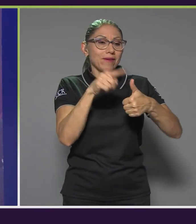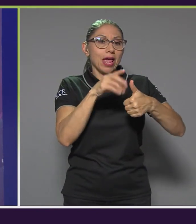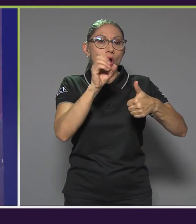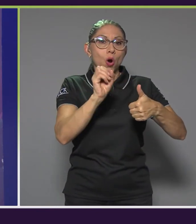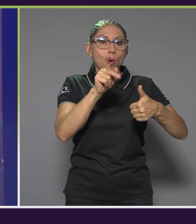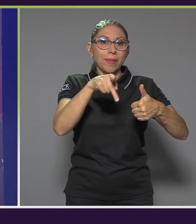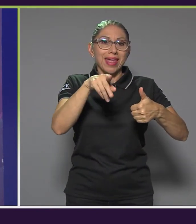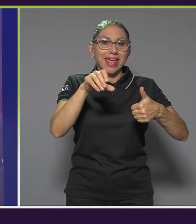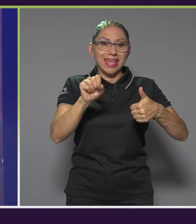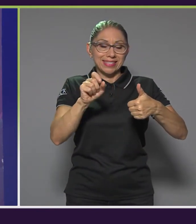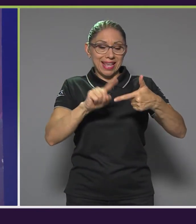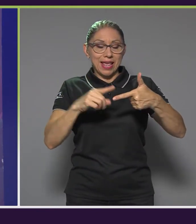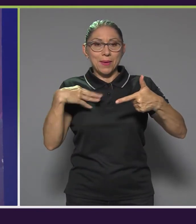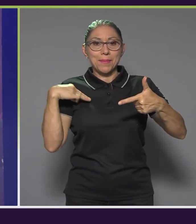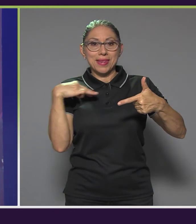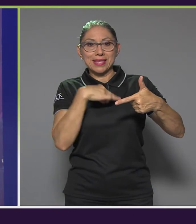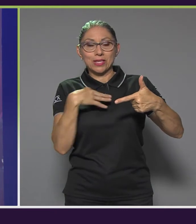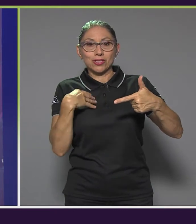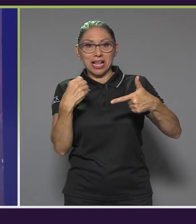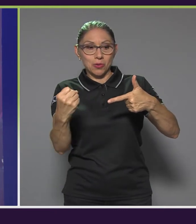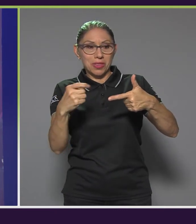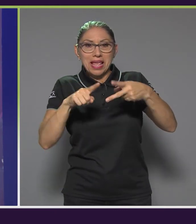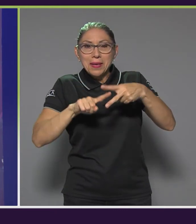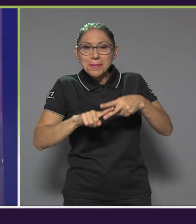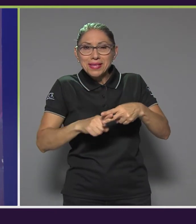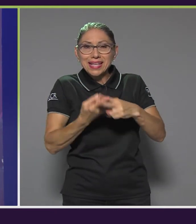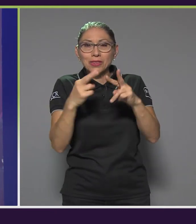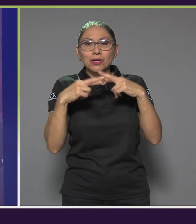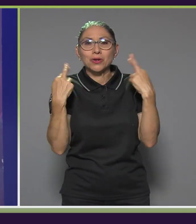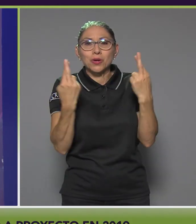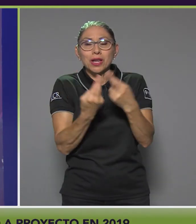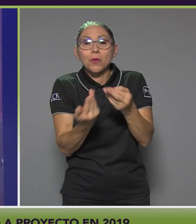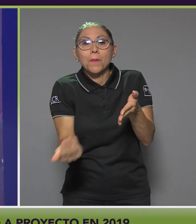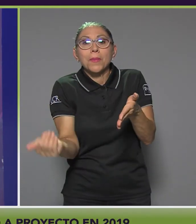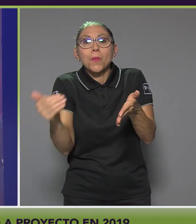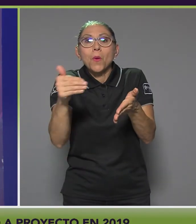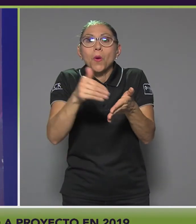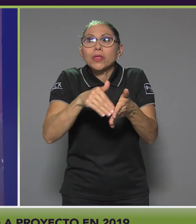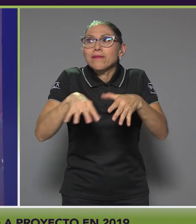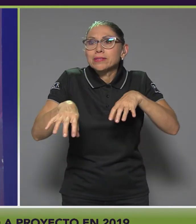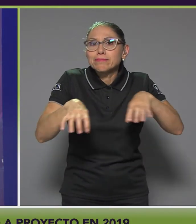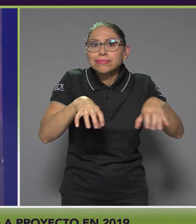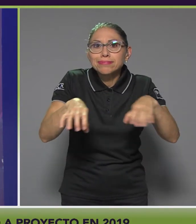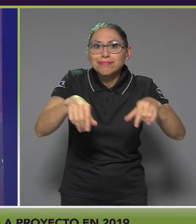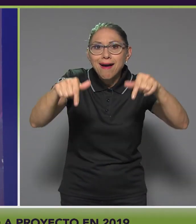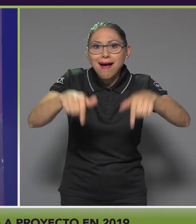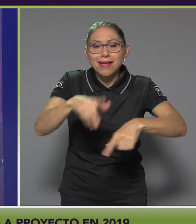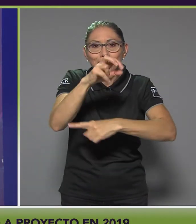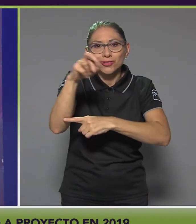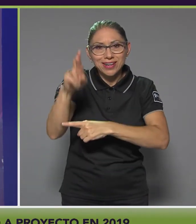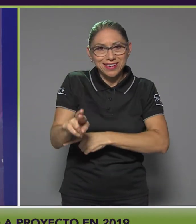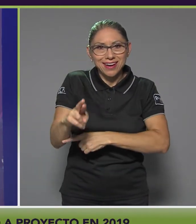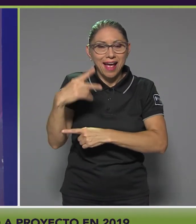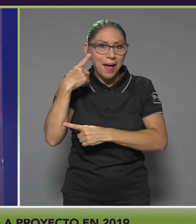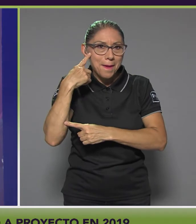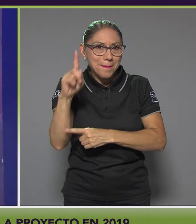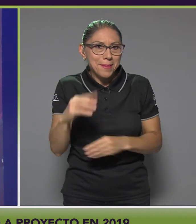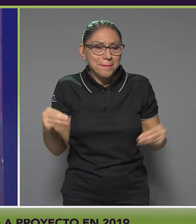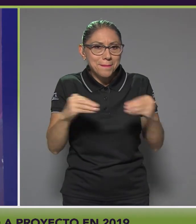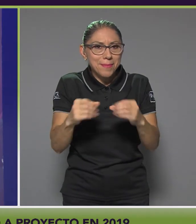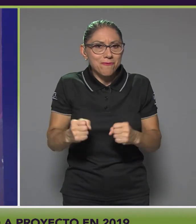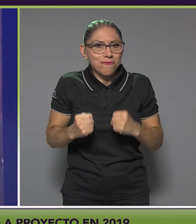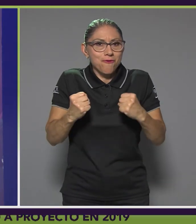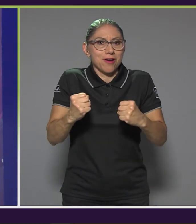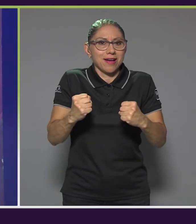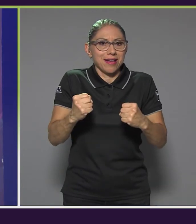estaban empezando a reunirse para revivir la implementación de la iniciativa en Costa Rica para ponerle, digamos, más fuerza.